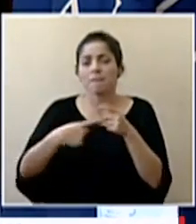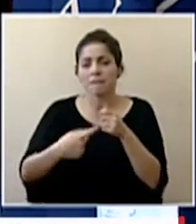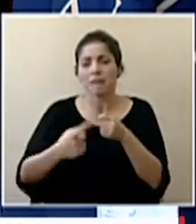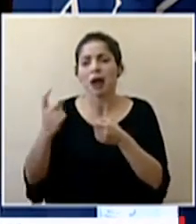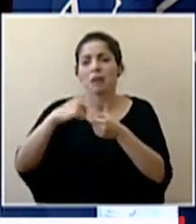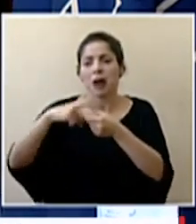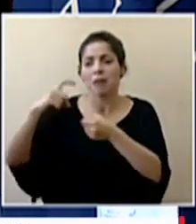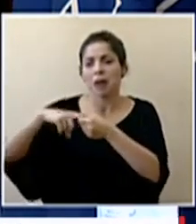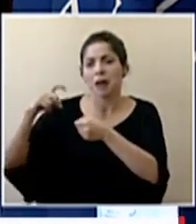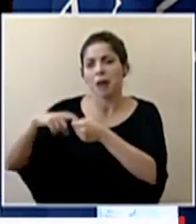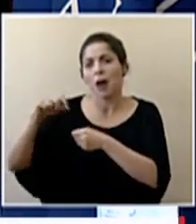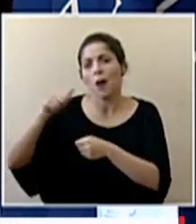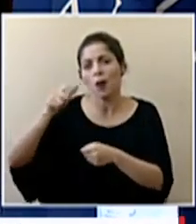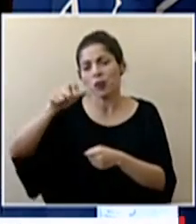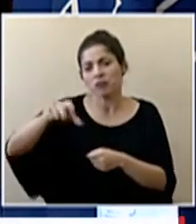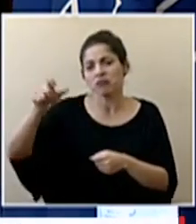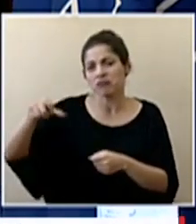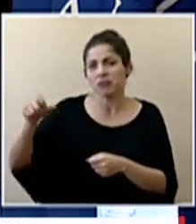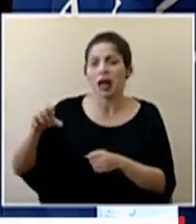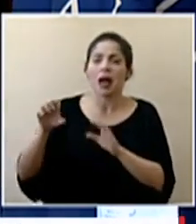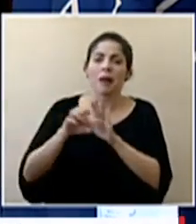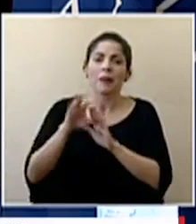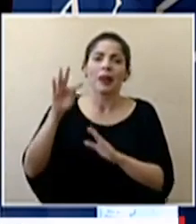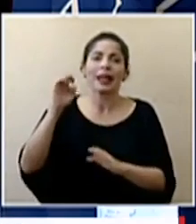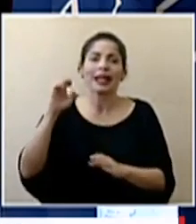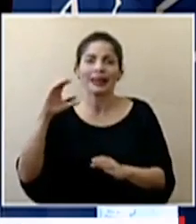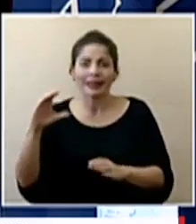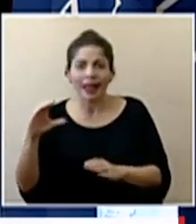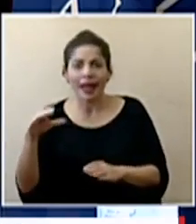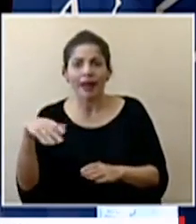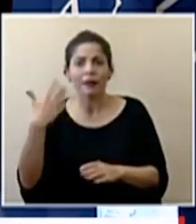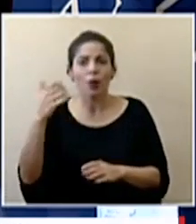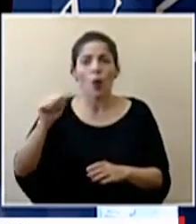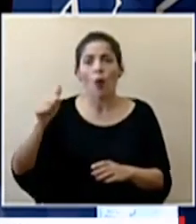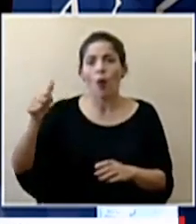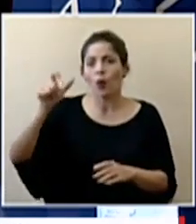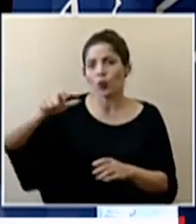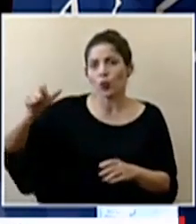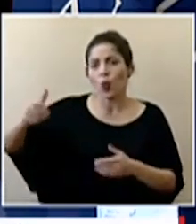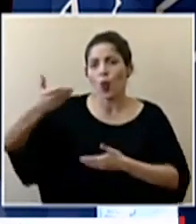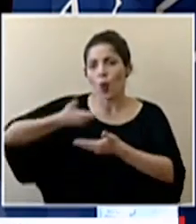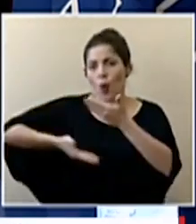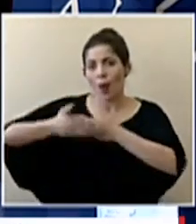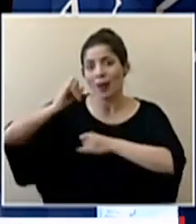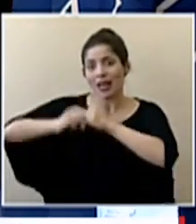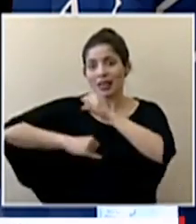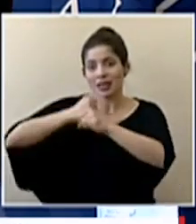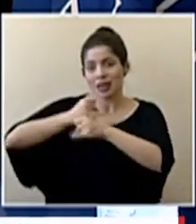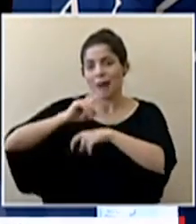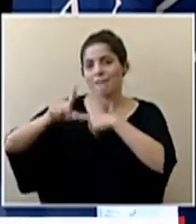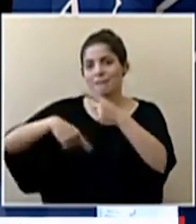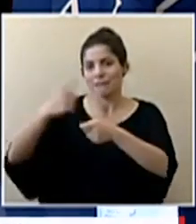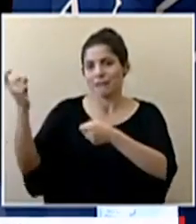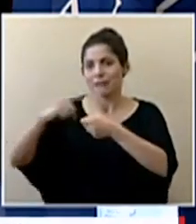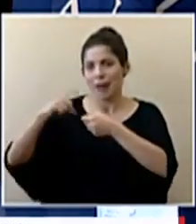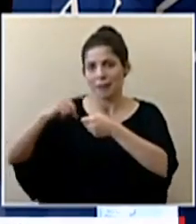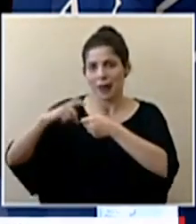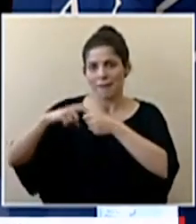otros actores como evidentemente el tecnológico u otros colaboradores internacionales ya ha habido